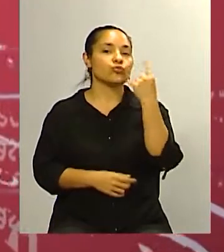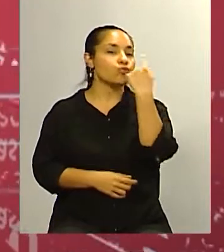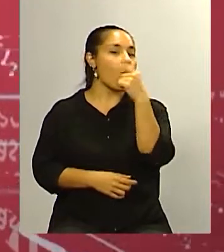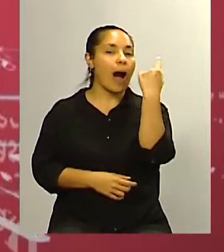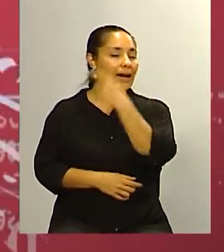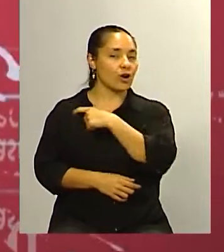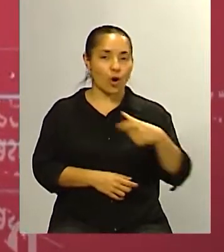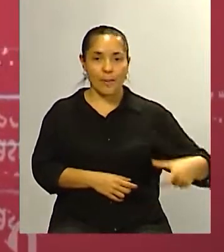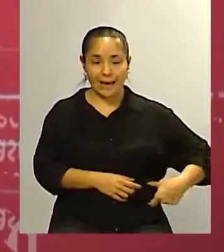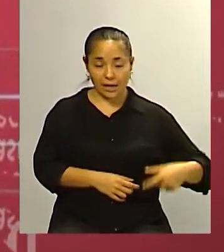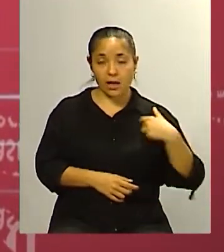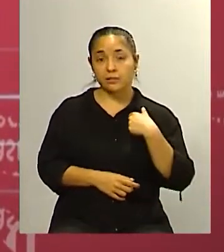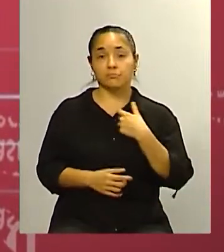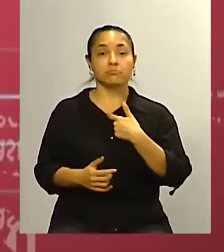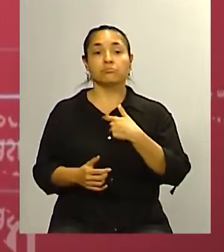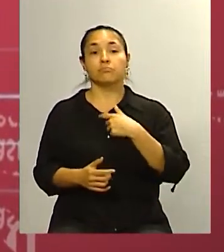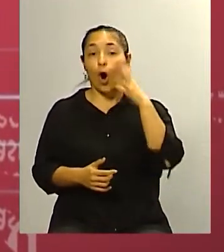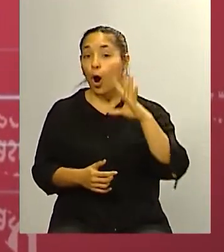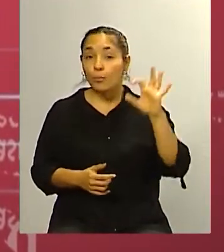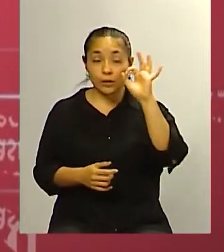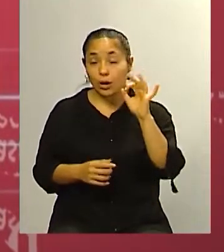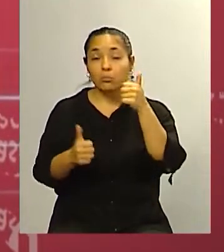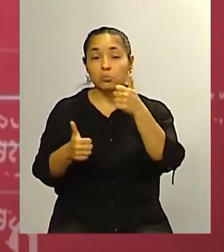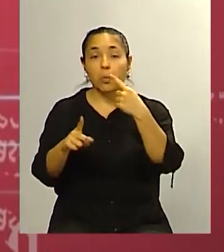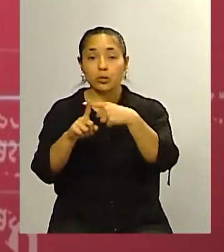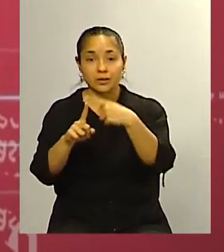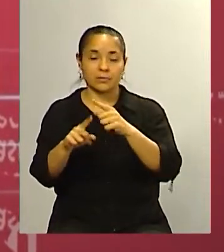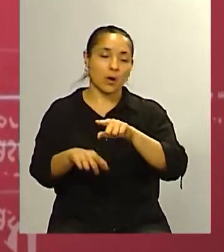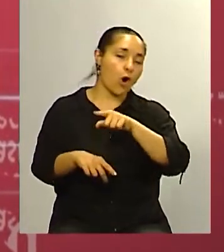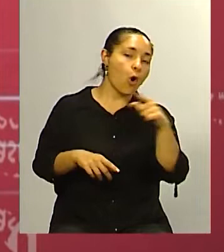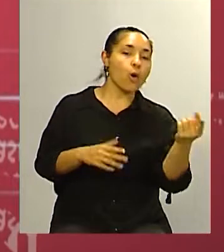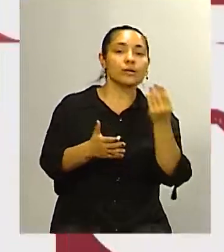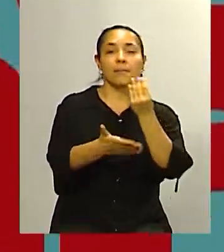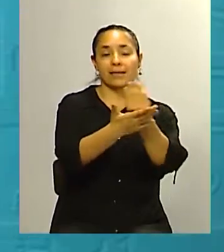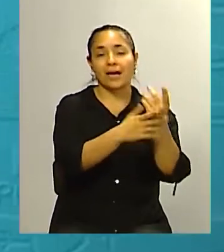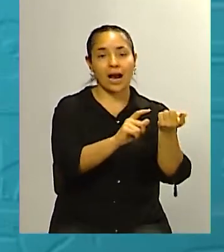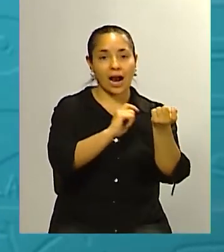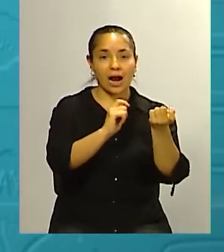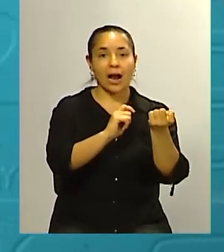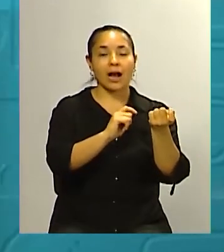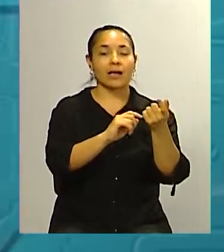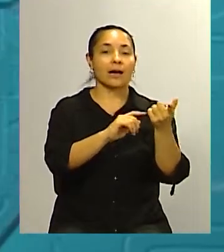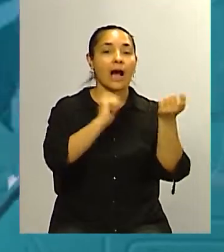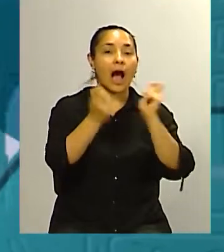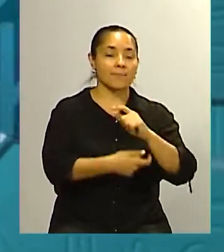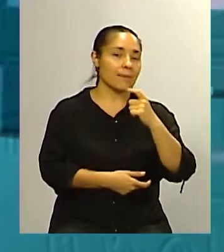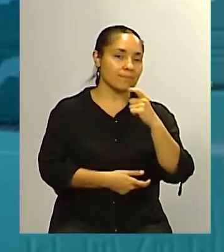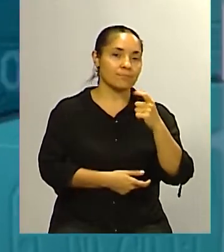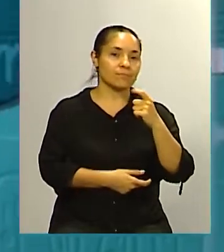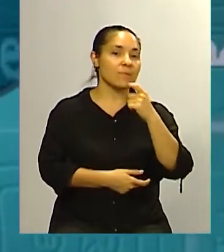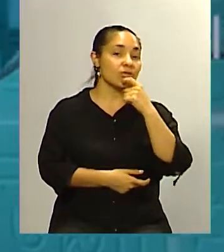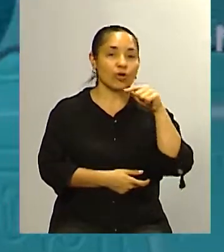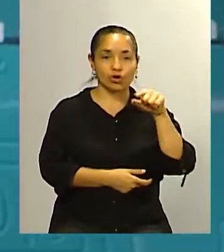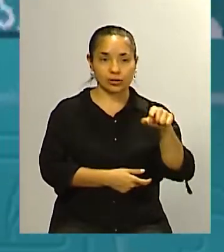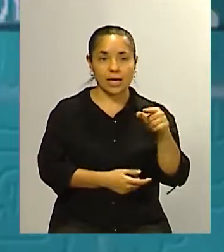pero a todos los otros representantes de Cambio a Mendoza que a nivel nacional es Juntos por el Cambio digo los representantes locales ¿cómo les